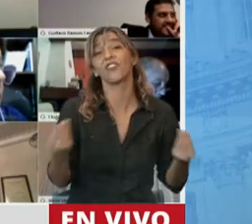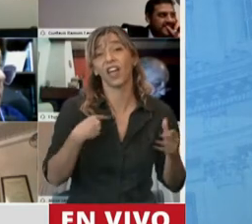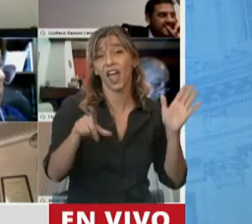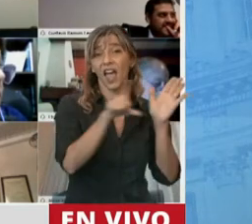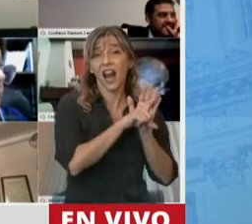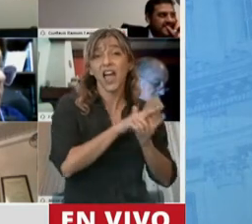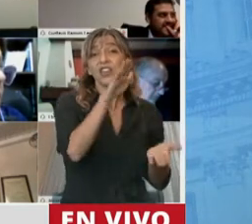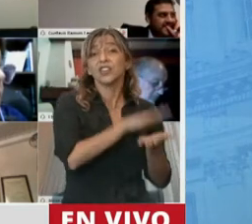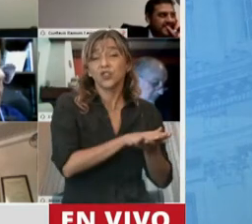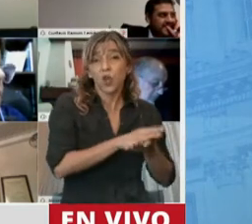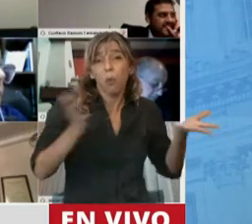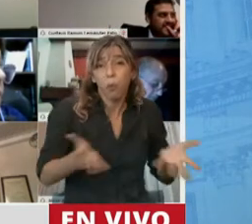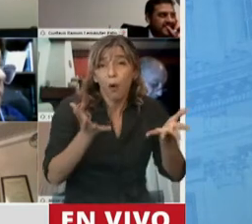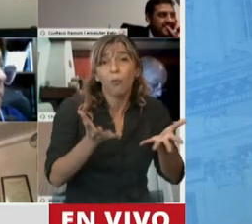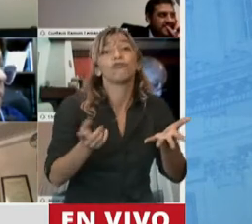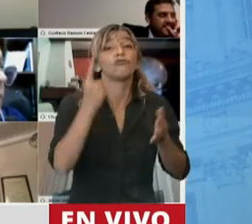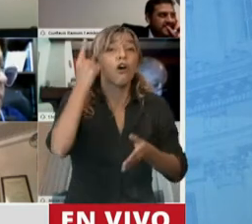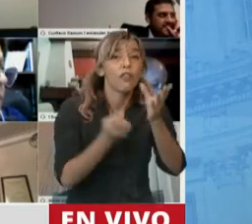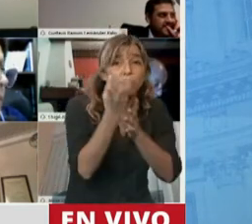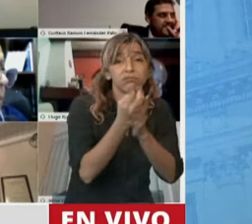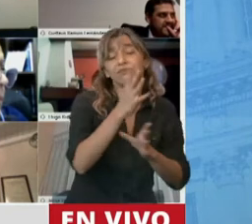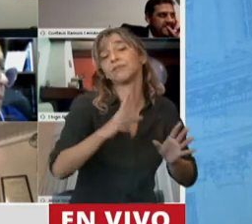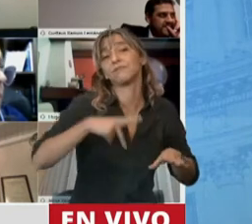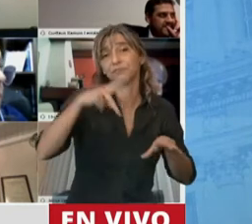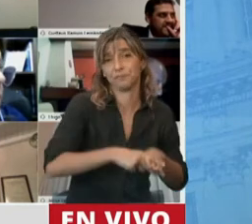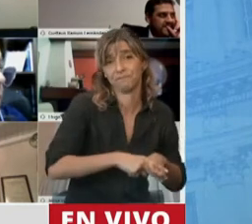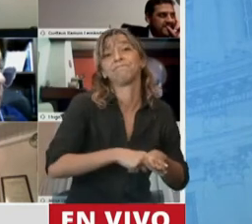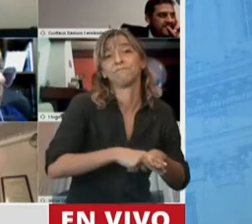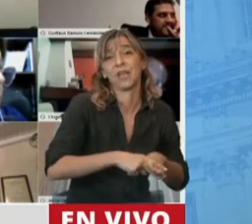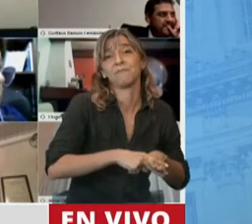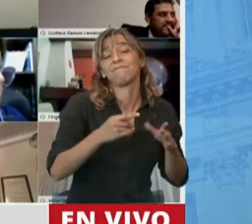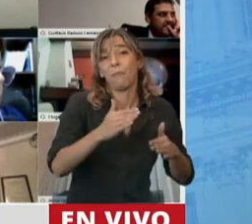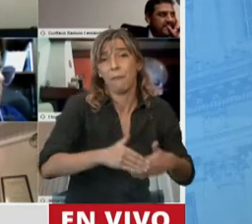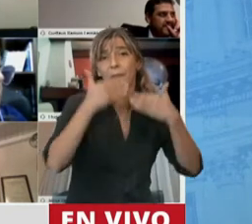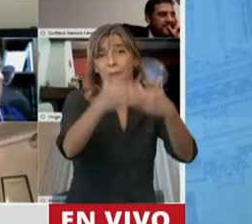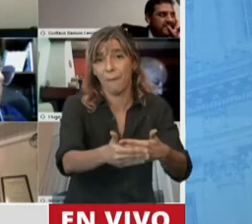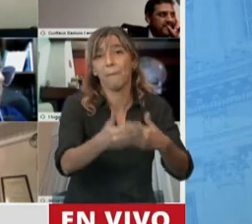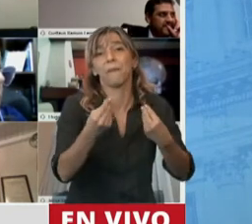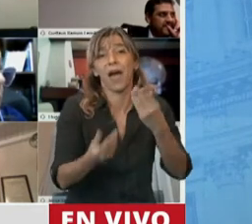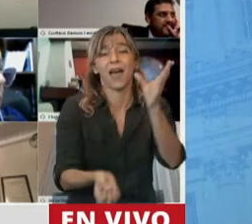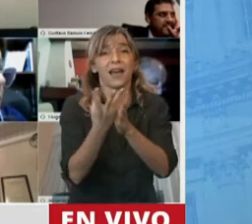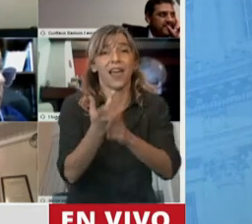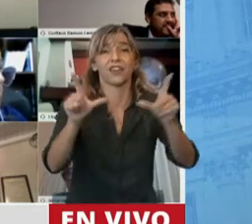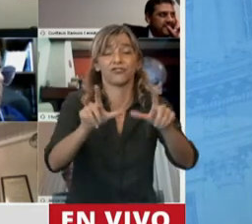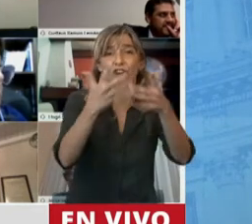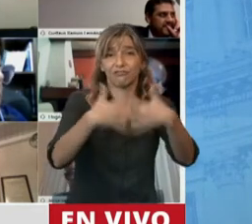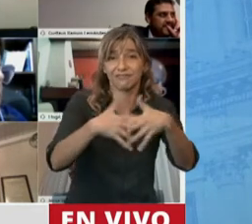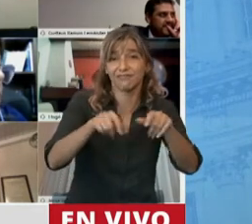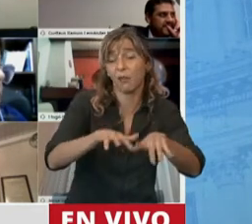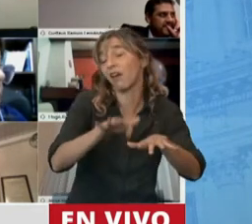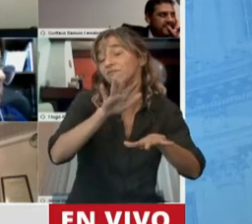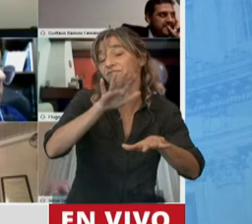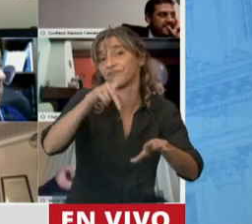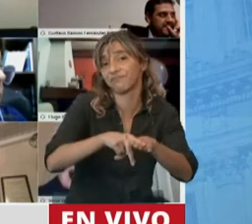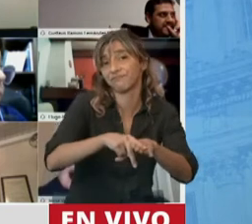Ley de Economía del Conocimiento y se venció el plazo de la promoción del software, por lo tanto el sector se quedó sin nada. ¿Y sabe qué,